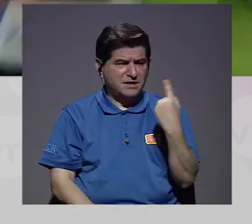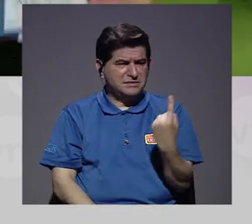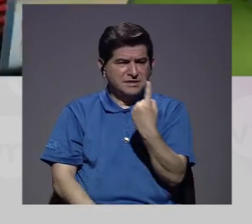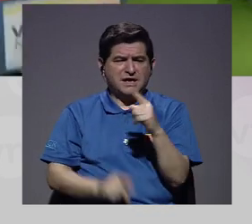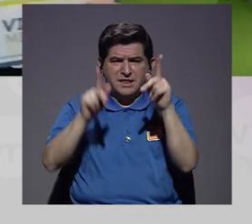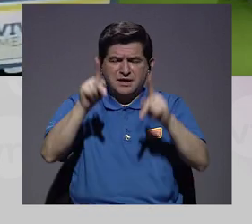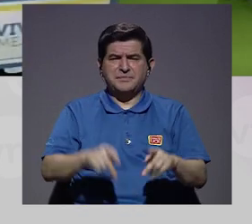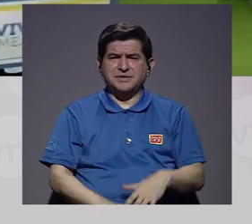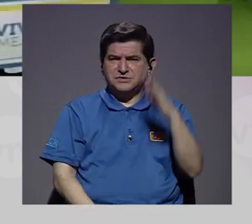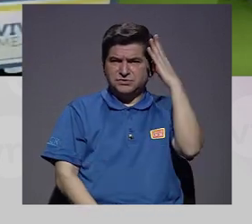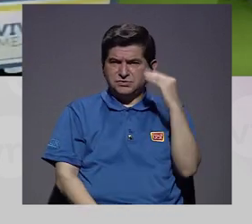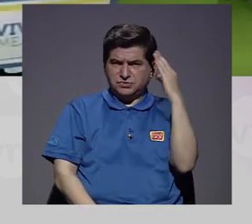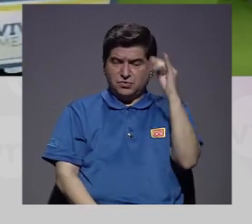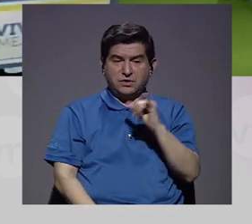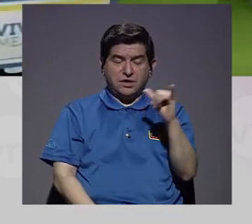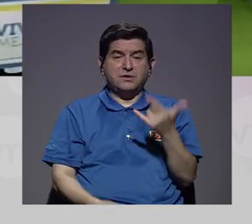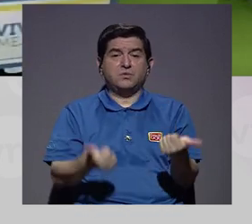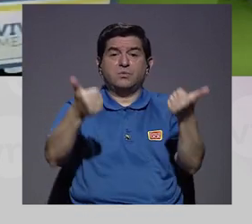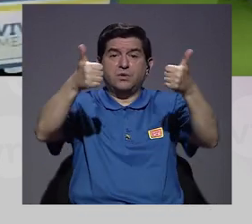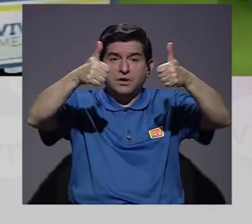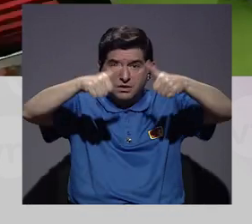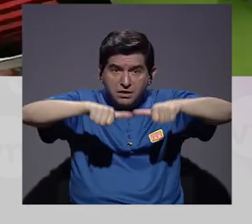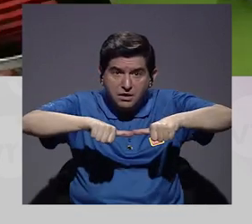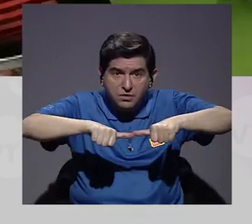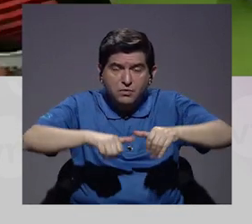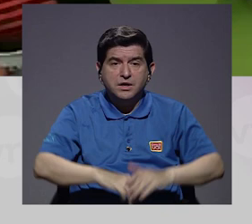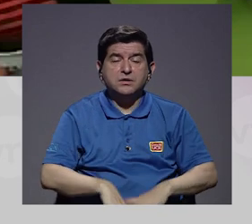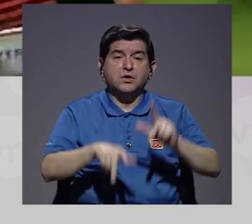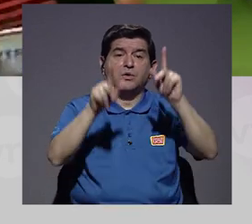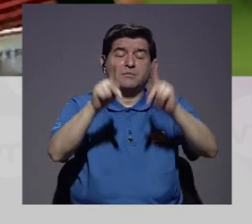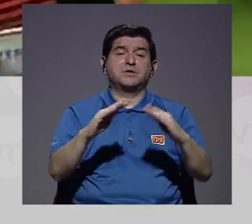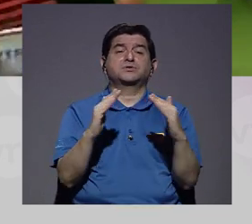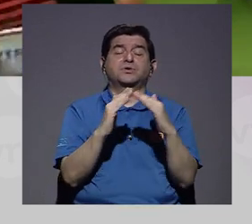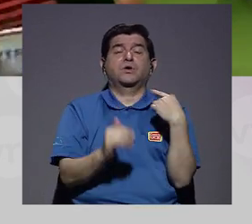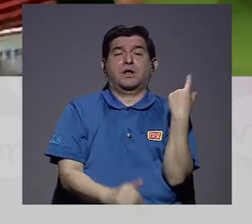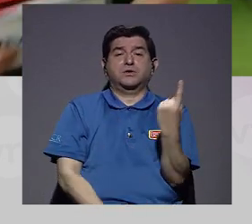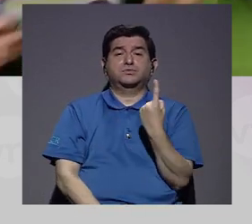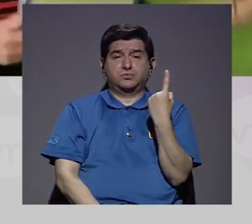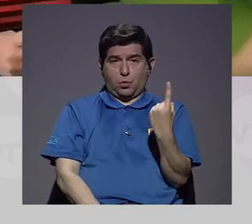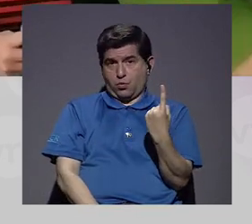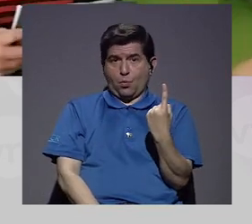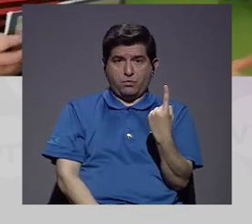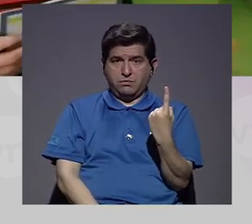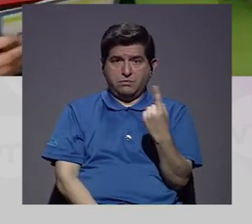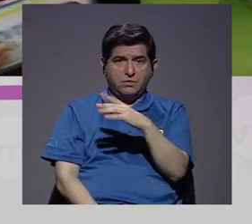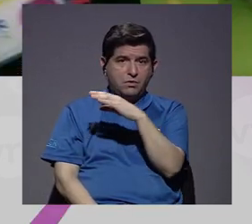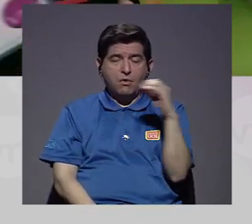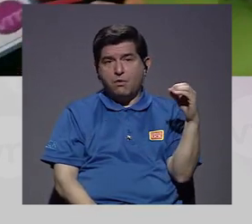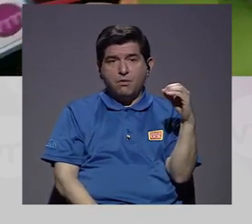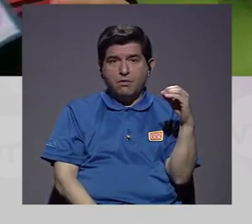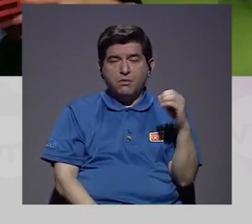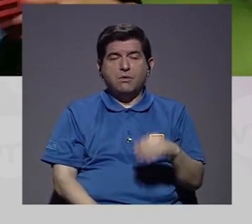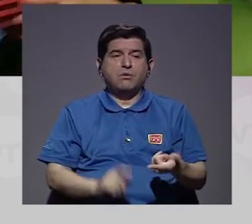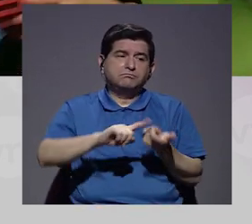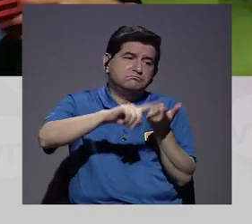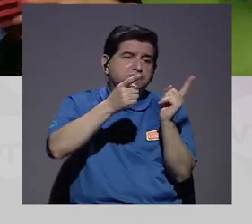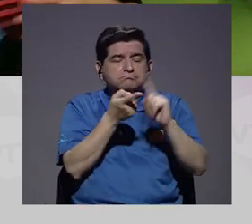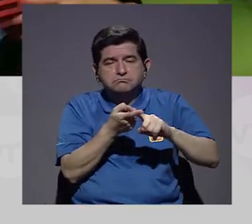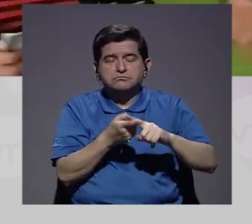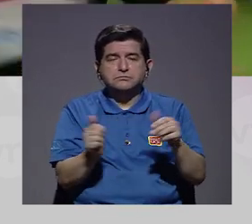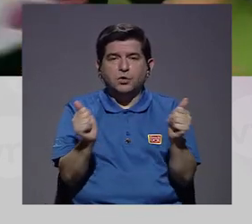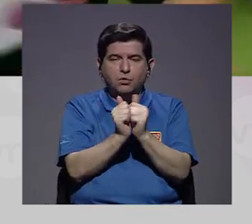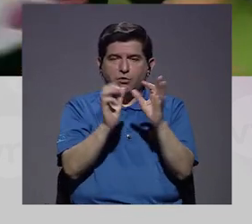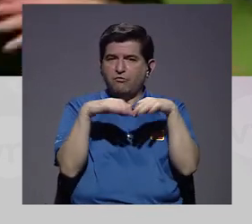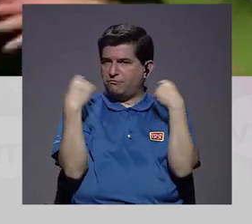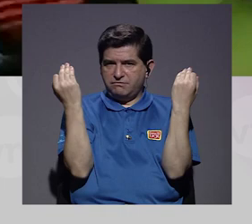cómo cada quien lo está viviendo, también de acuerdo a, por ejemplo, si la persona vive sola, si vive con